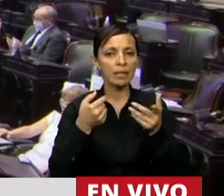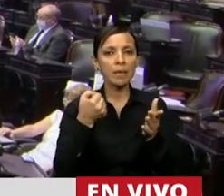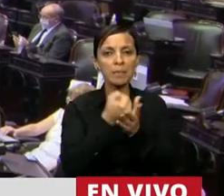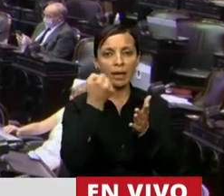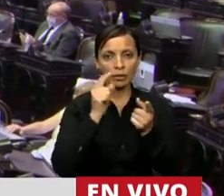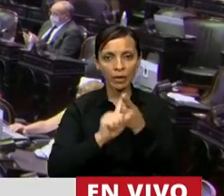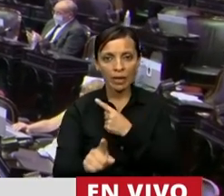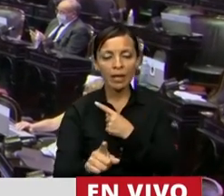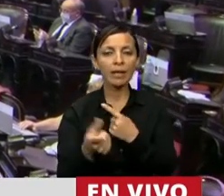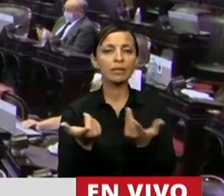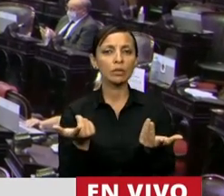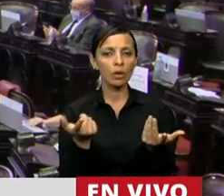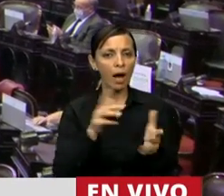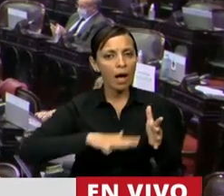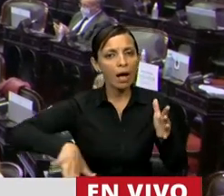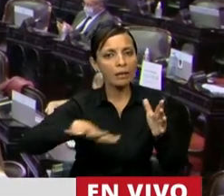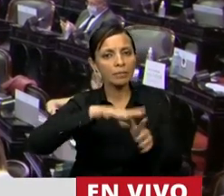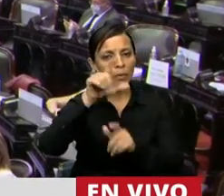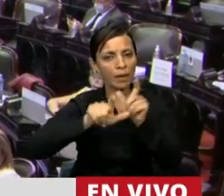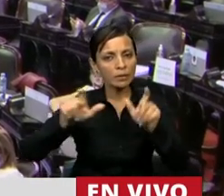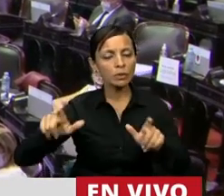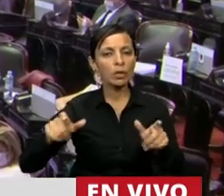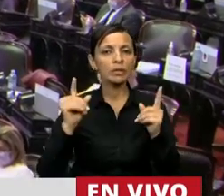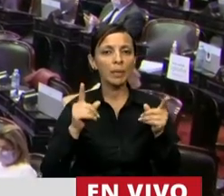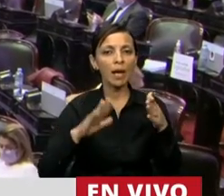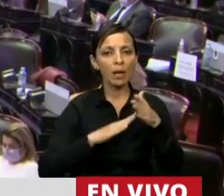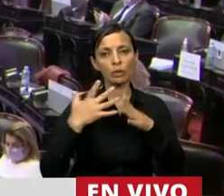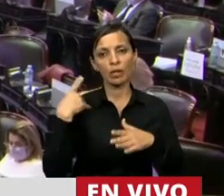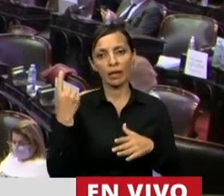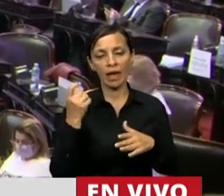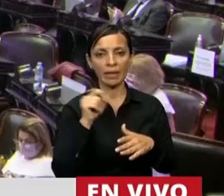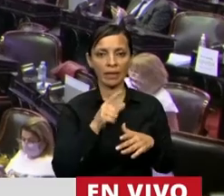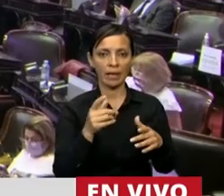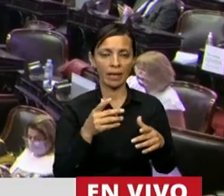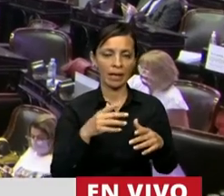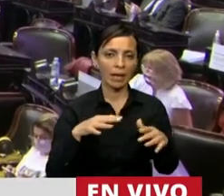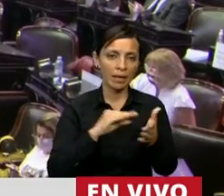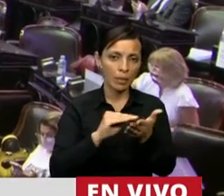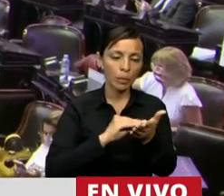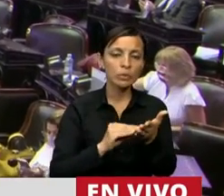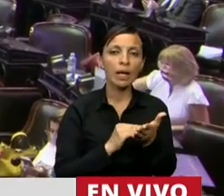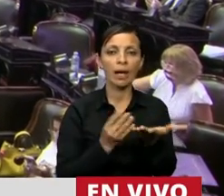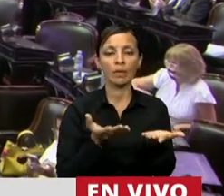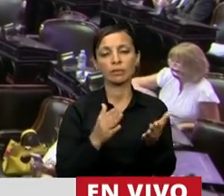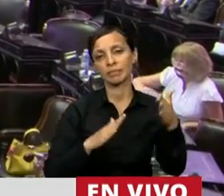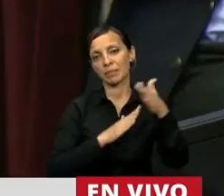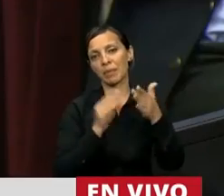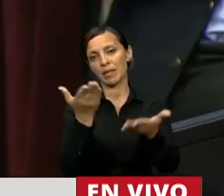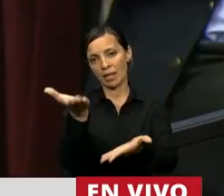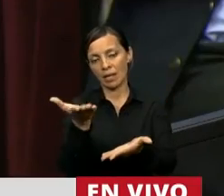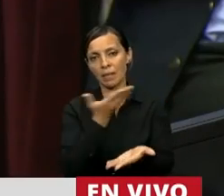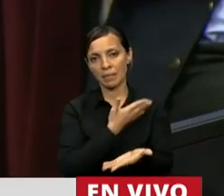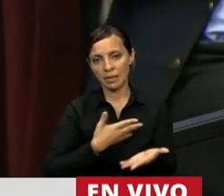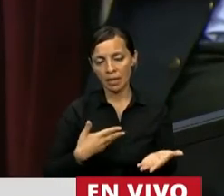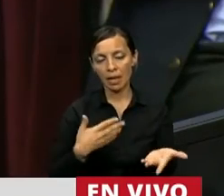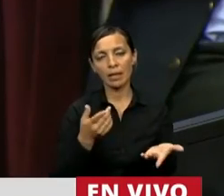forma directa a nuestra población. Y a las autoridades de la Cámara, especialmente a usted, a los presidentes del bloque,